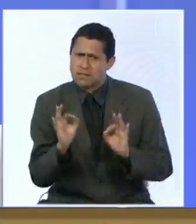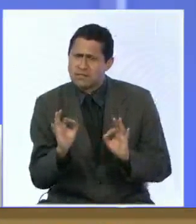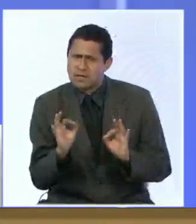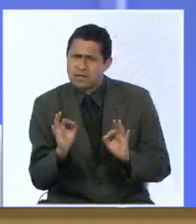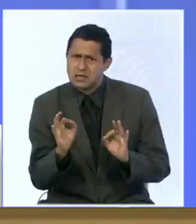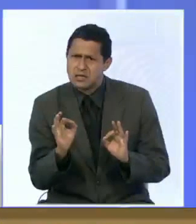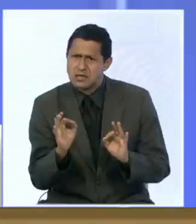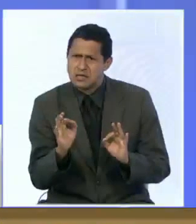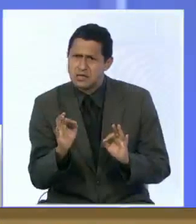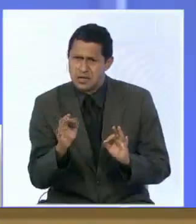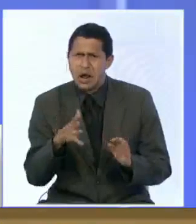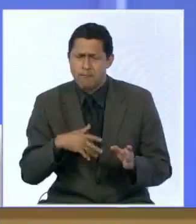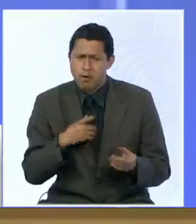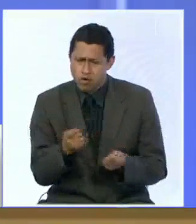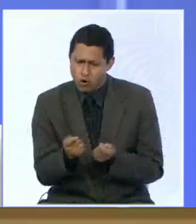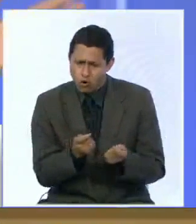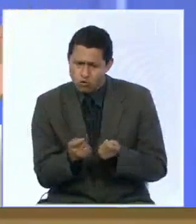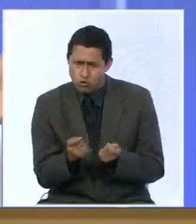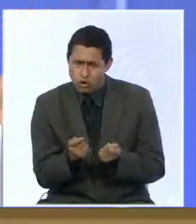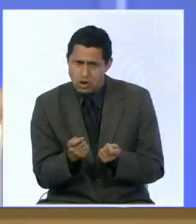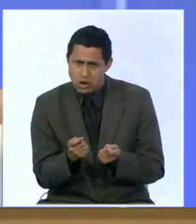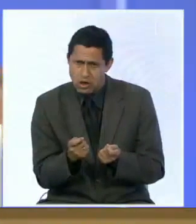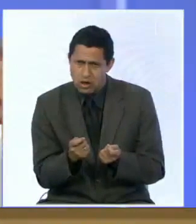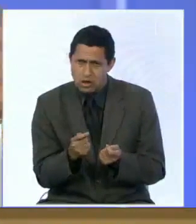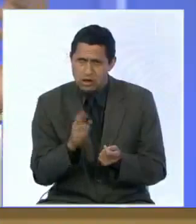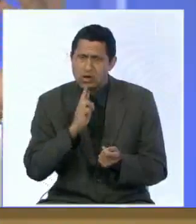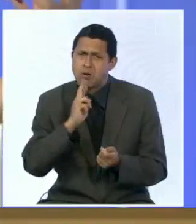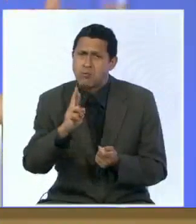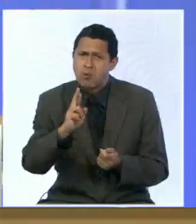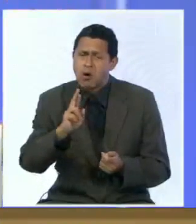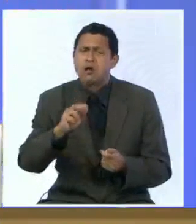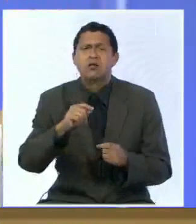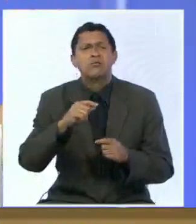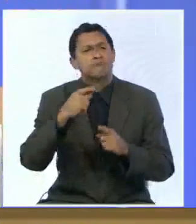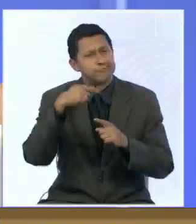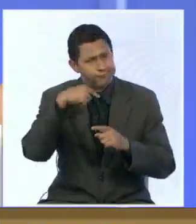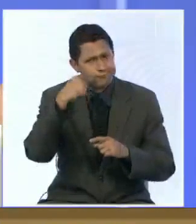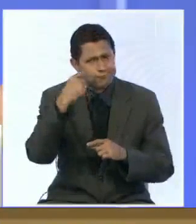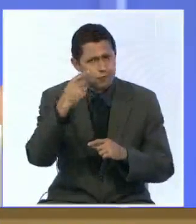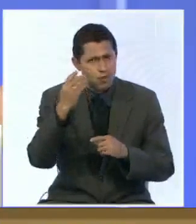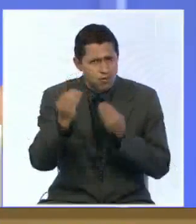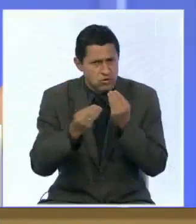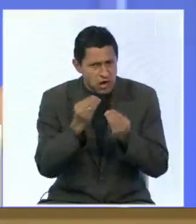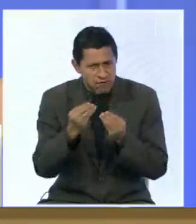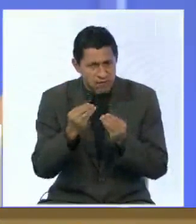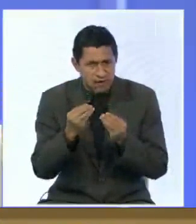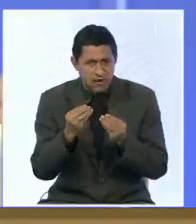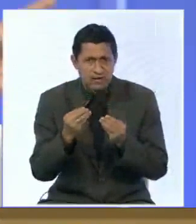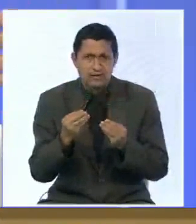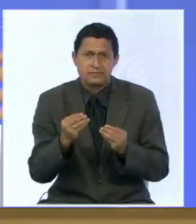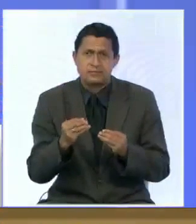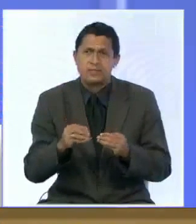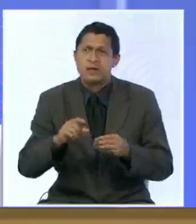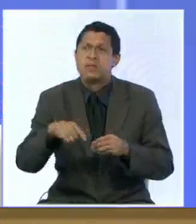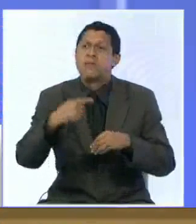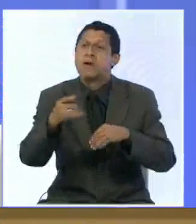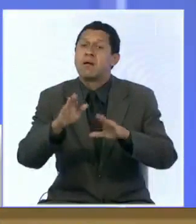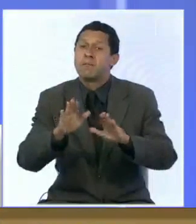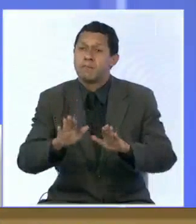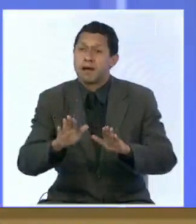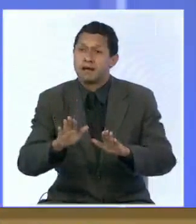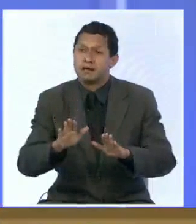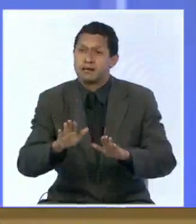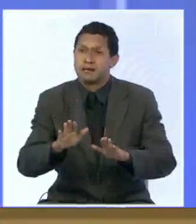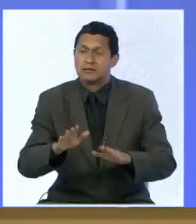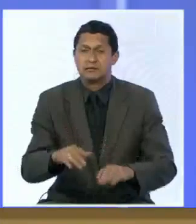y la ha podido mejorar nosotros vamos a hablar de esos beneficios de cómo saber cómo se activó esta glándula pineal en la próxima parte pero